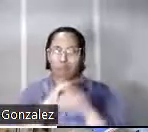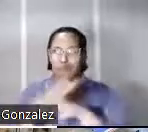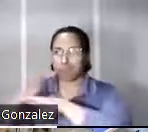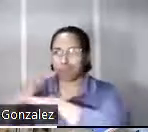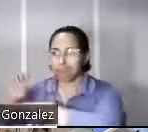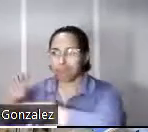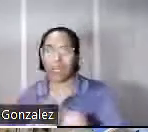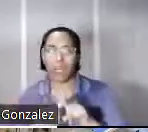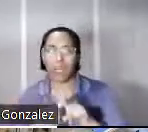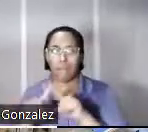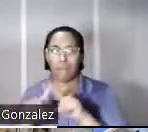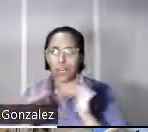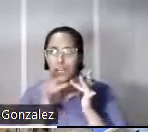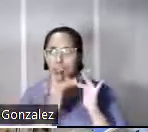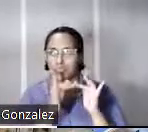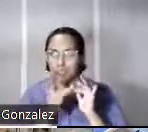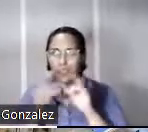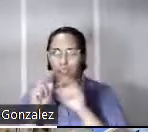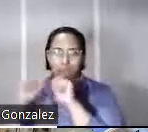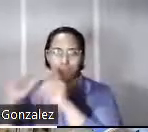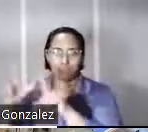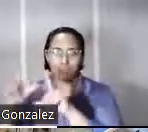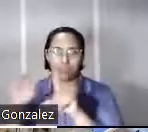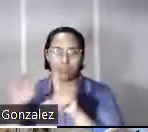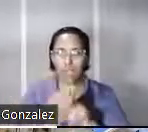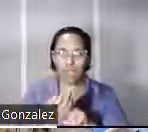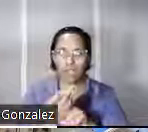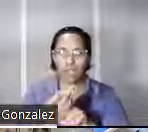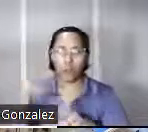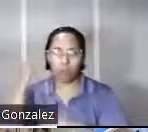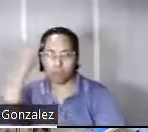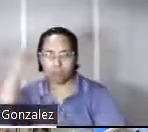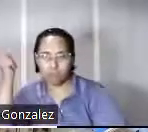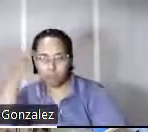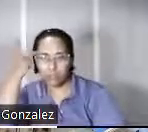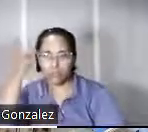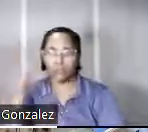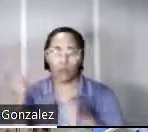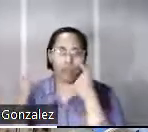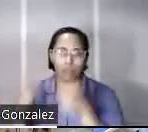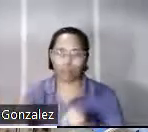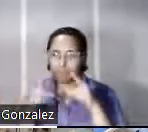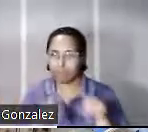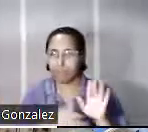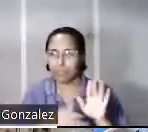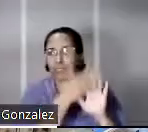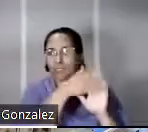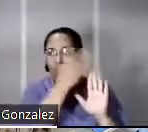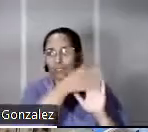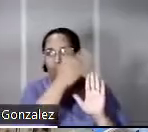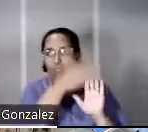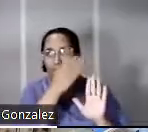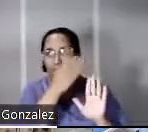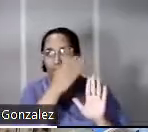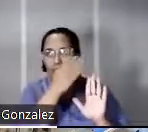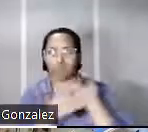lo que se ha revelado con respecto a los casos de corrupción política y lo que ha ocurrido con relación al desarrollo mal